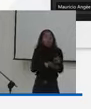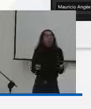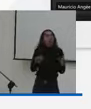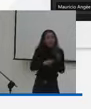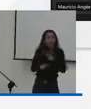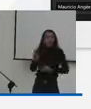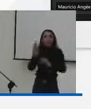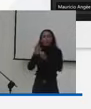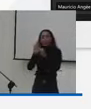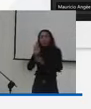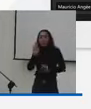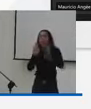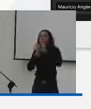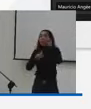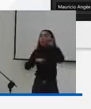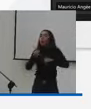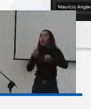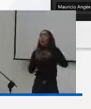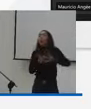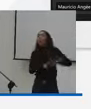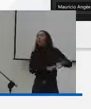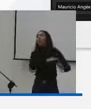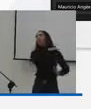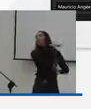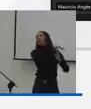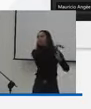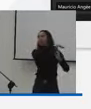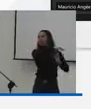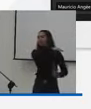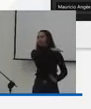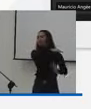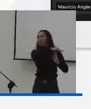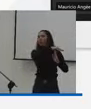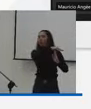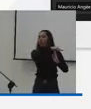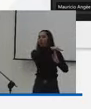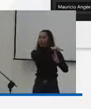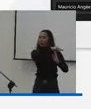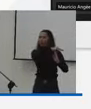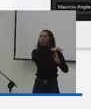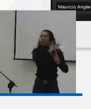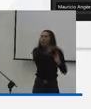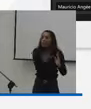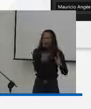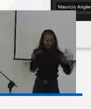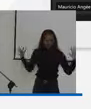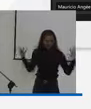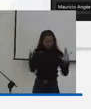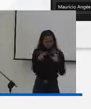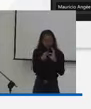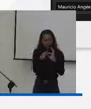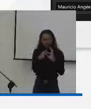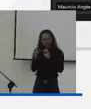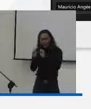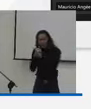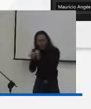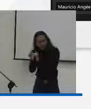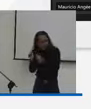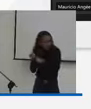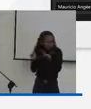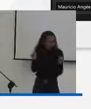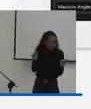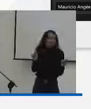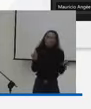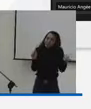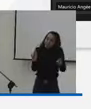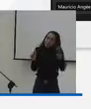para que el deporte público no termine sosteniendo de manera contundente al deporte asociado incluso en el nivel municipal entonces vuelvo y lo